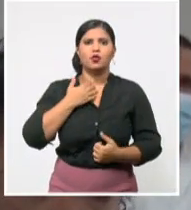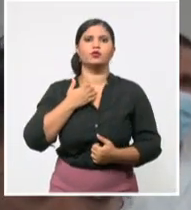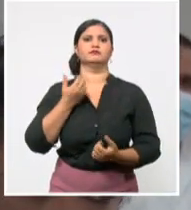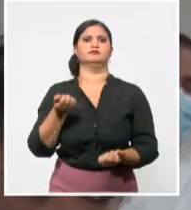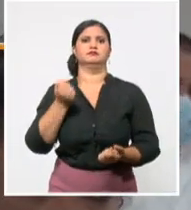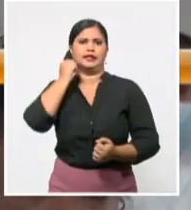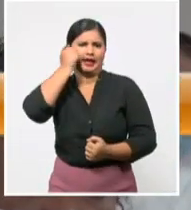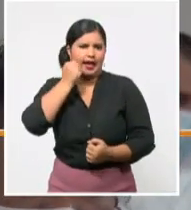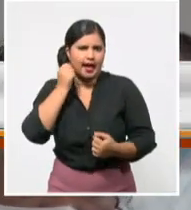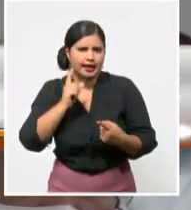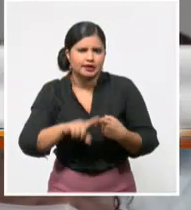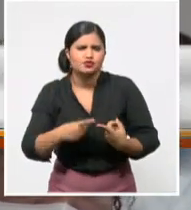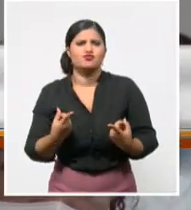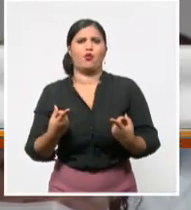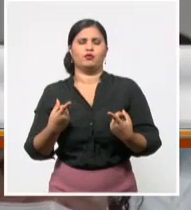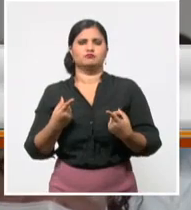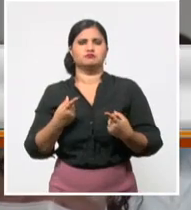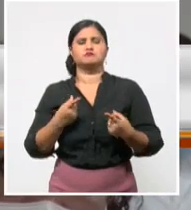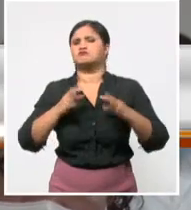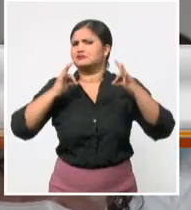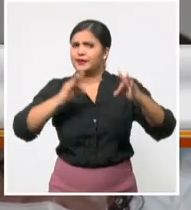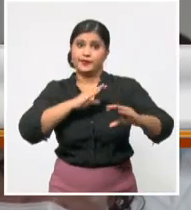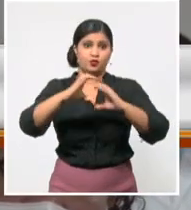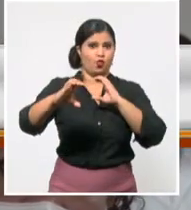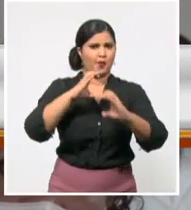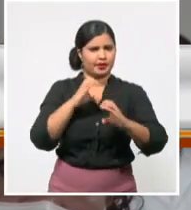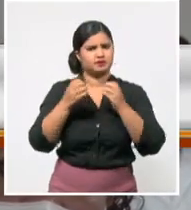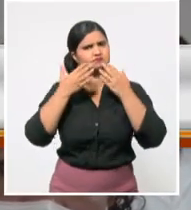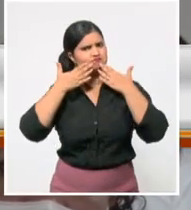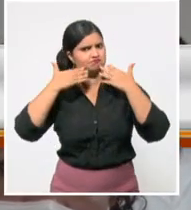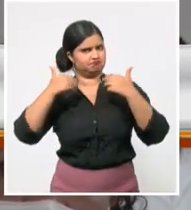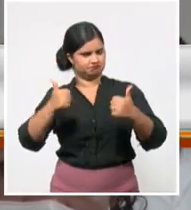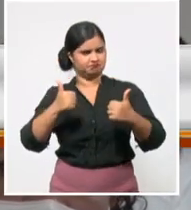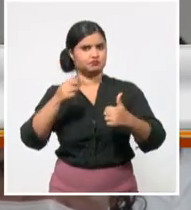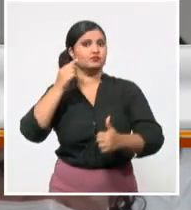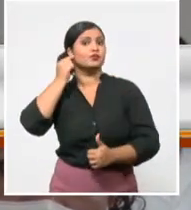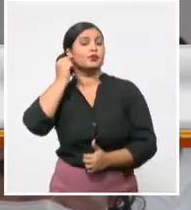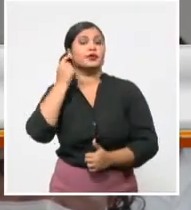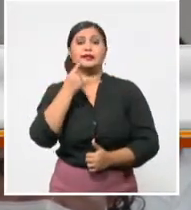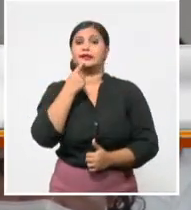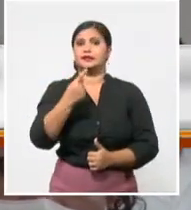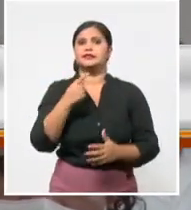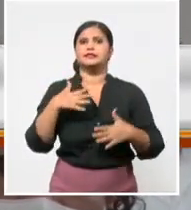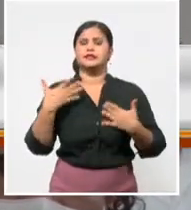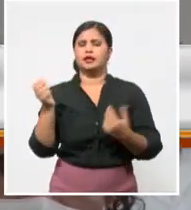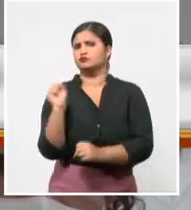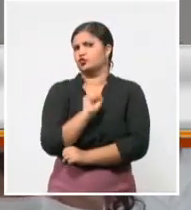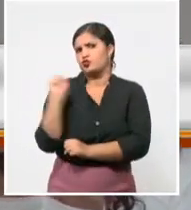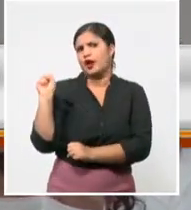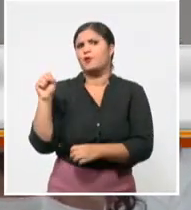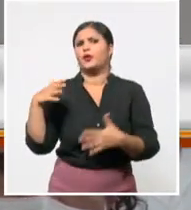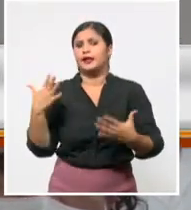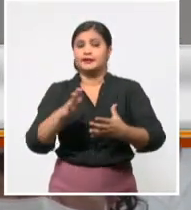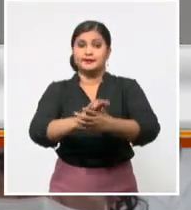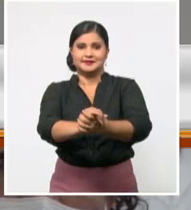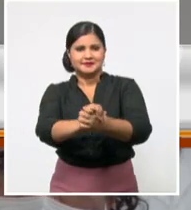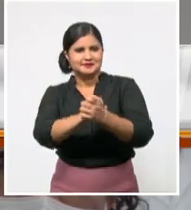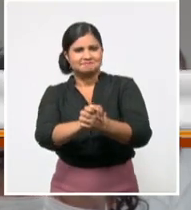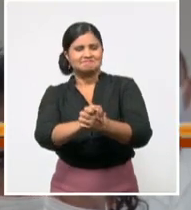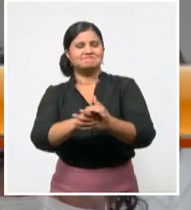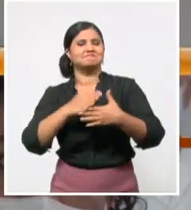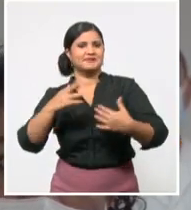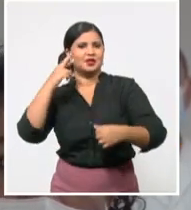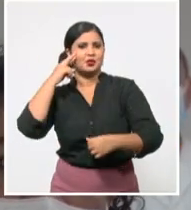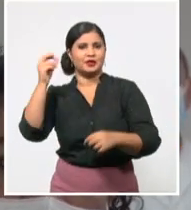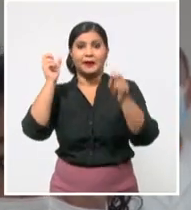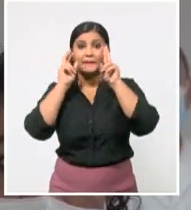nos quisieran, logramos que nos apretaran la mano y nos dijeran, viva Cuba,